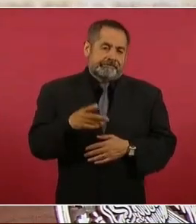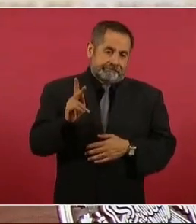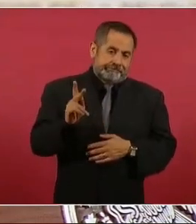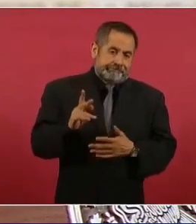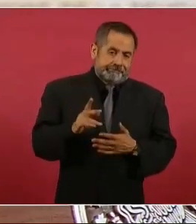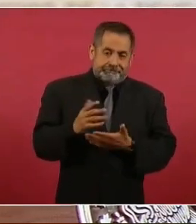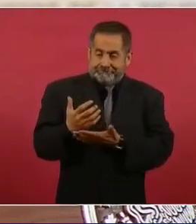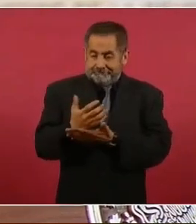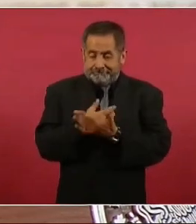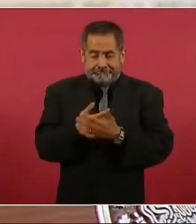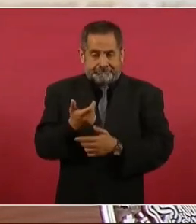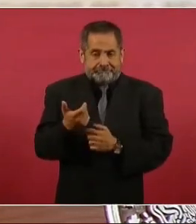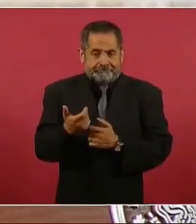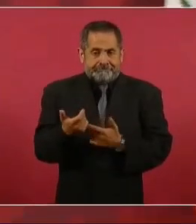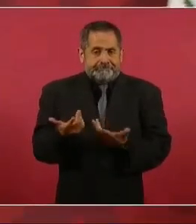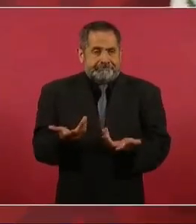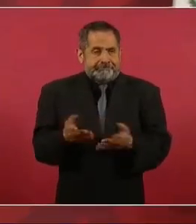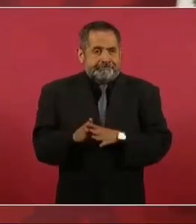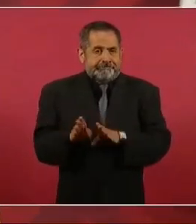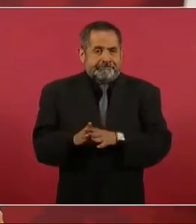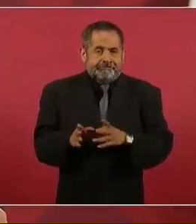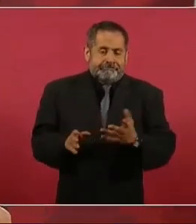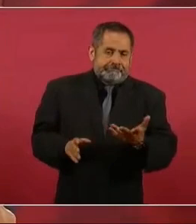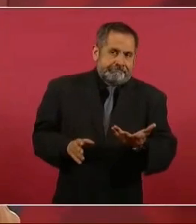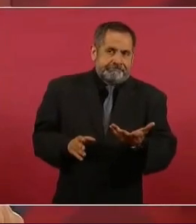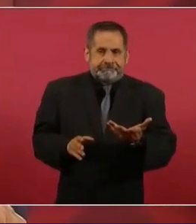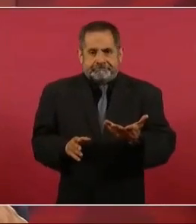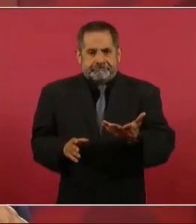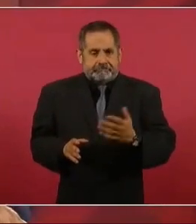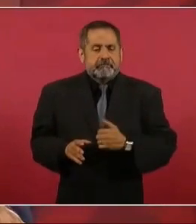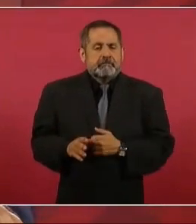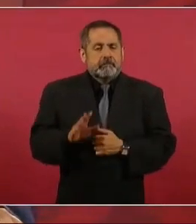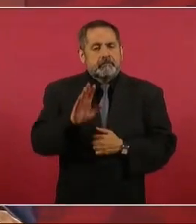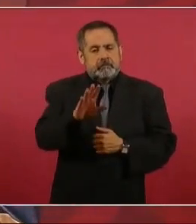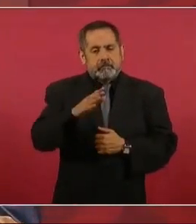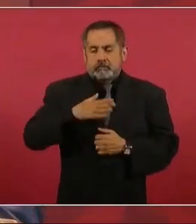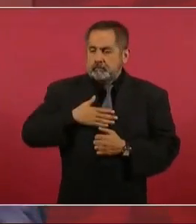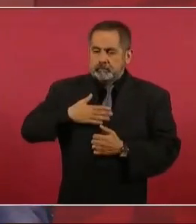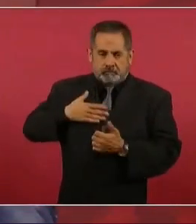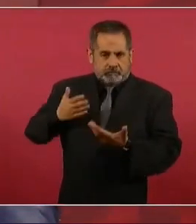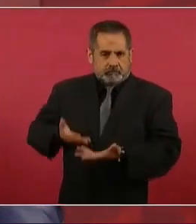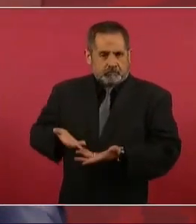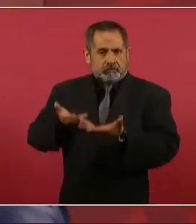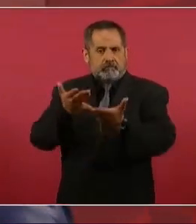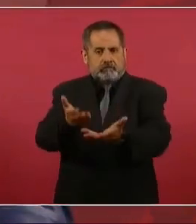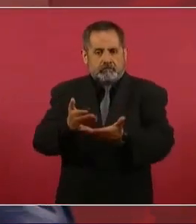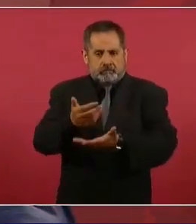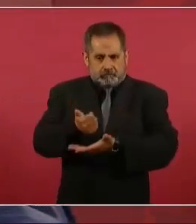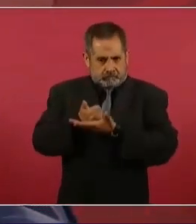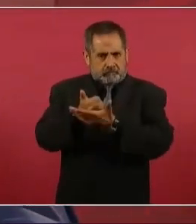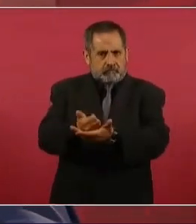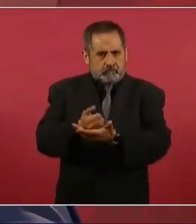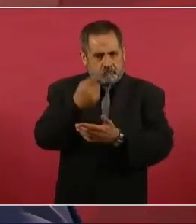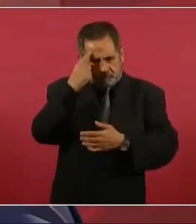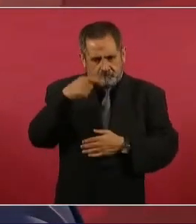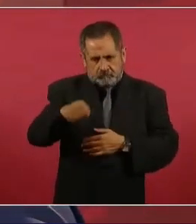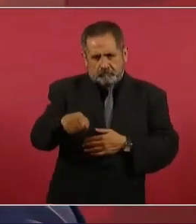en términos económicos, nosotros les estamos ofreciendo ayudarlos